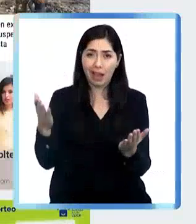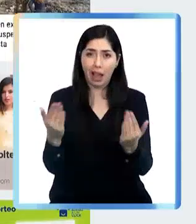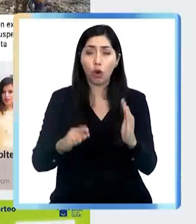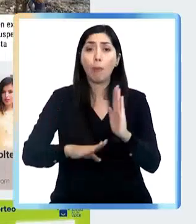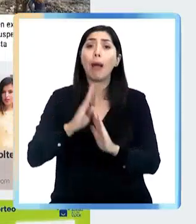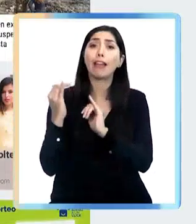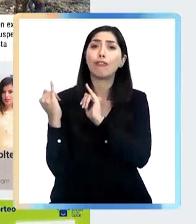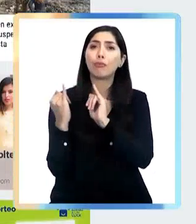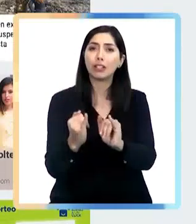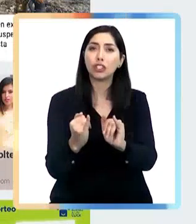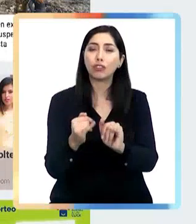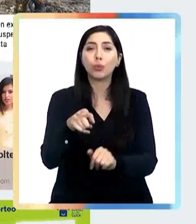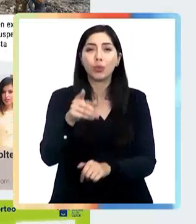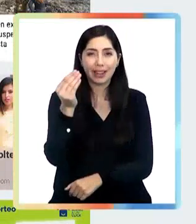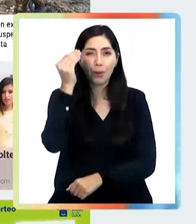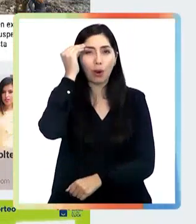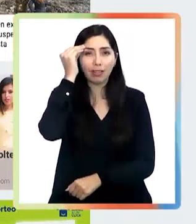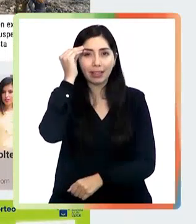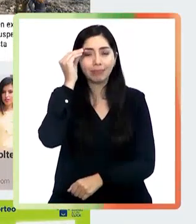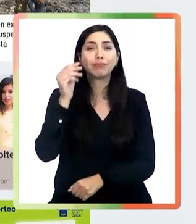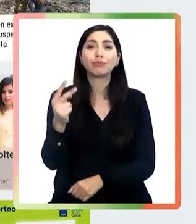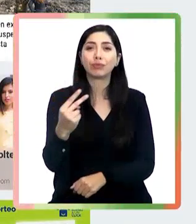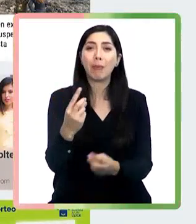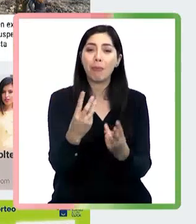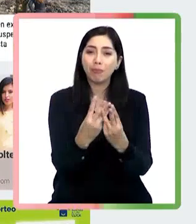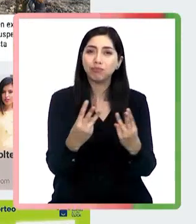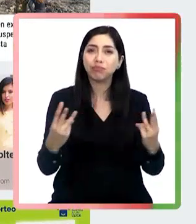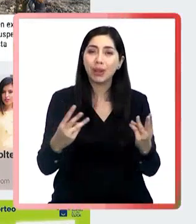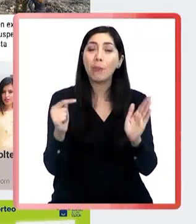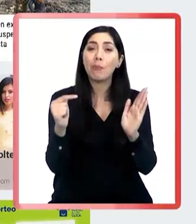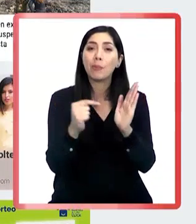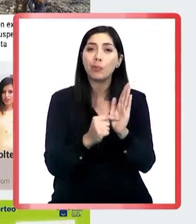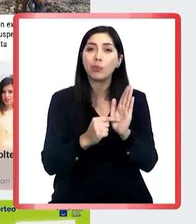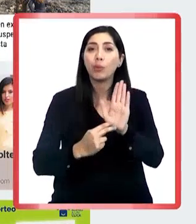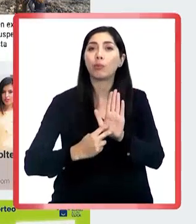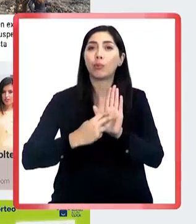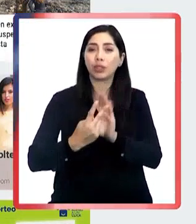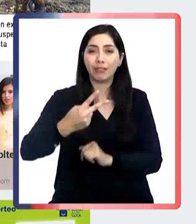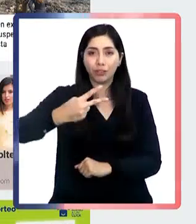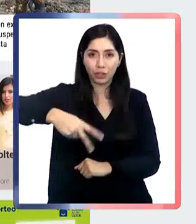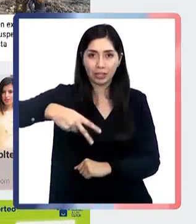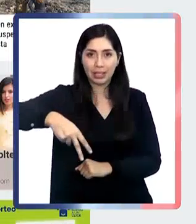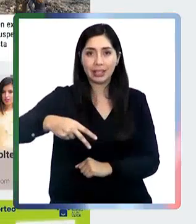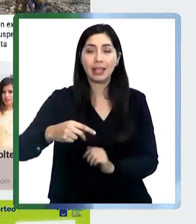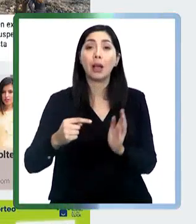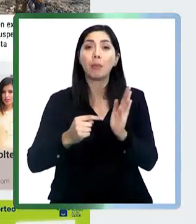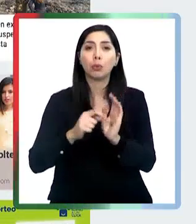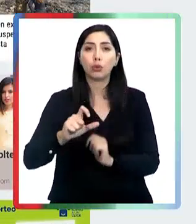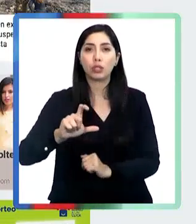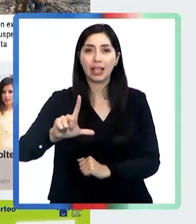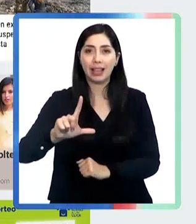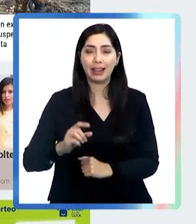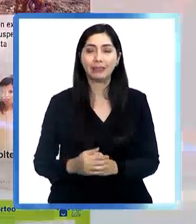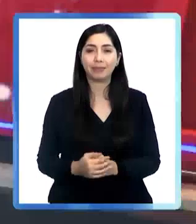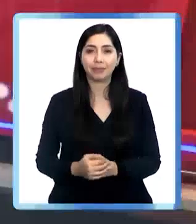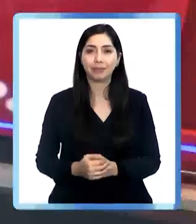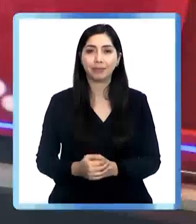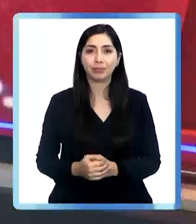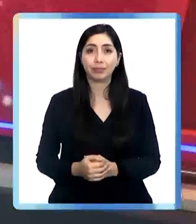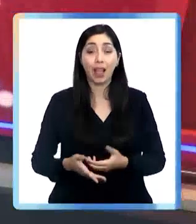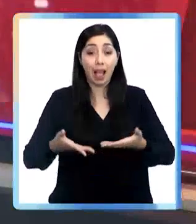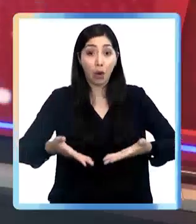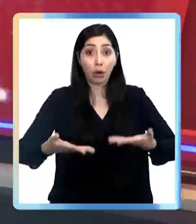Para más informaciones, recuerde visitar nuestra página web www.portavoznoticias.cl.